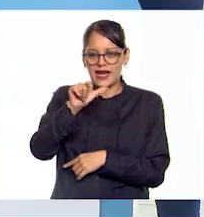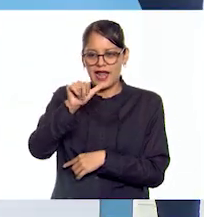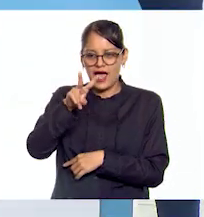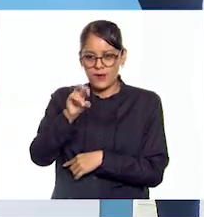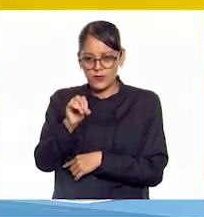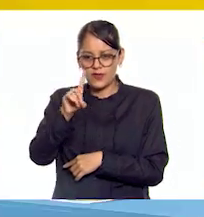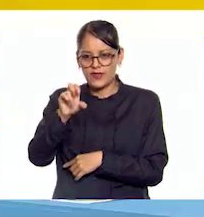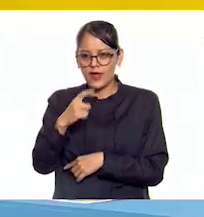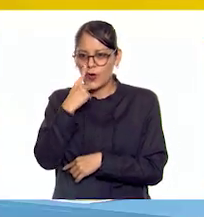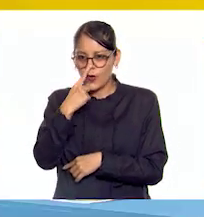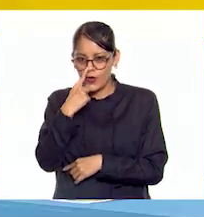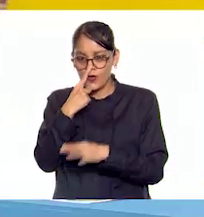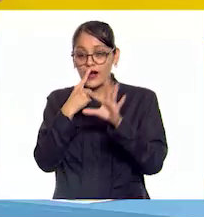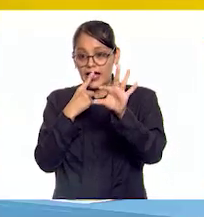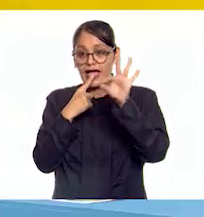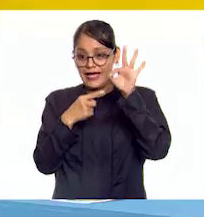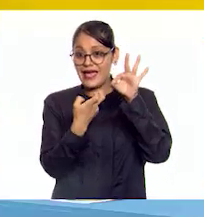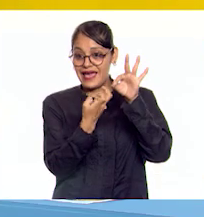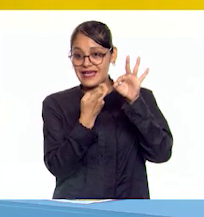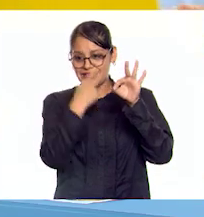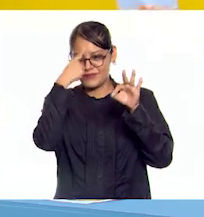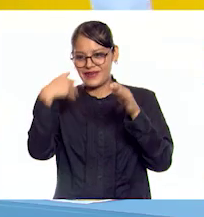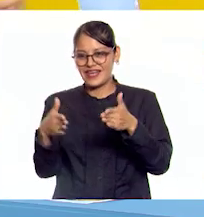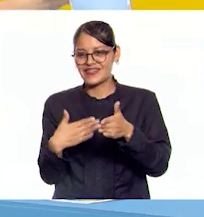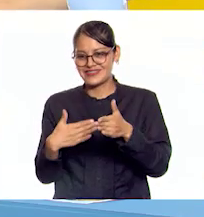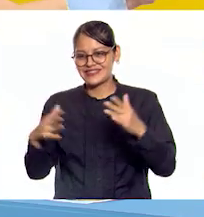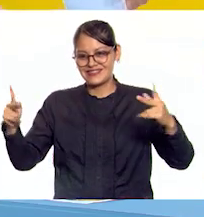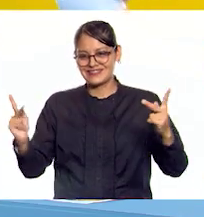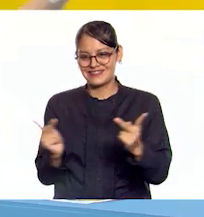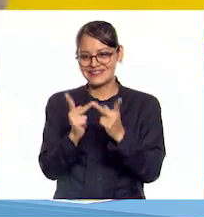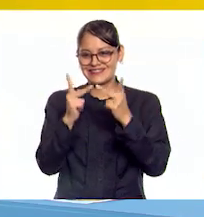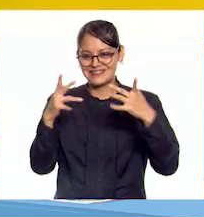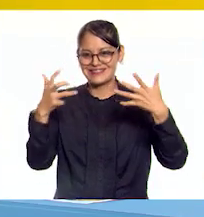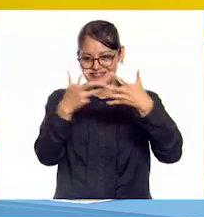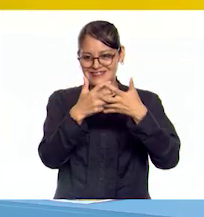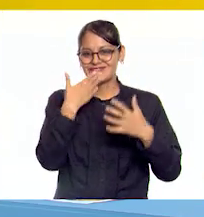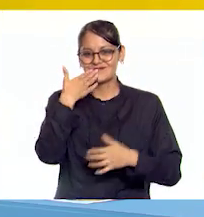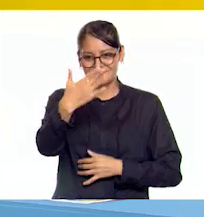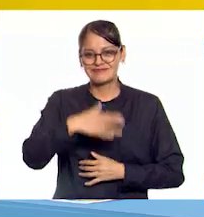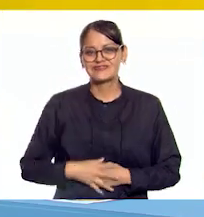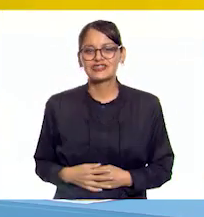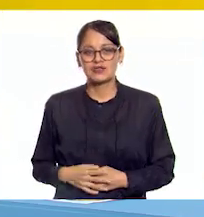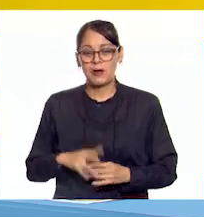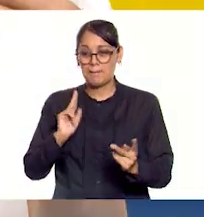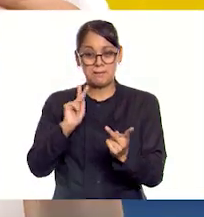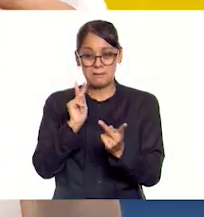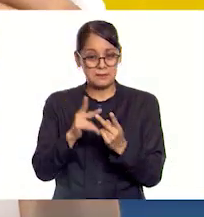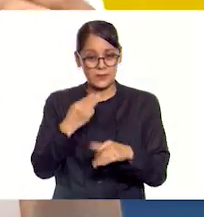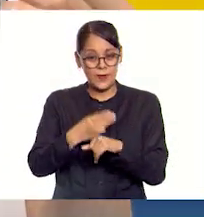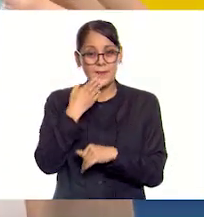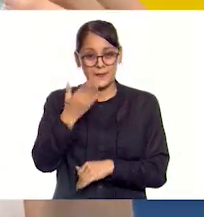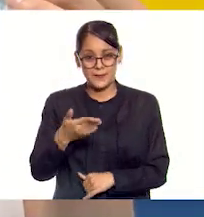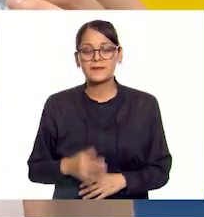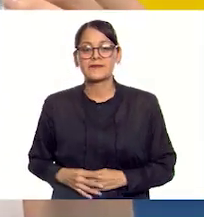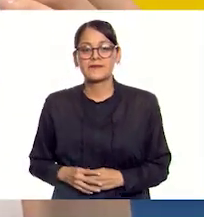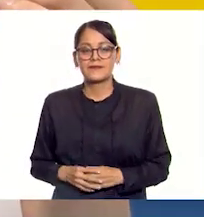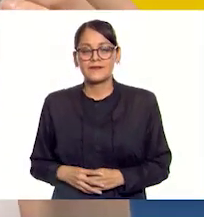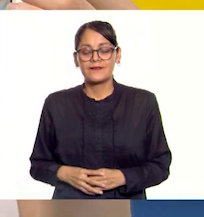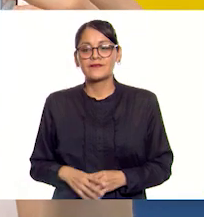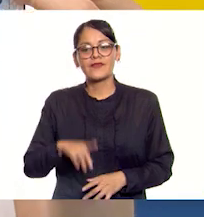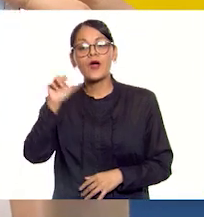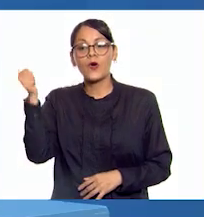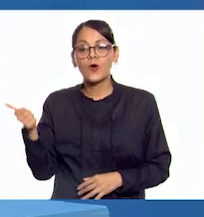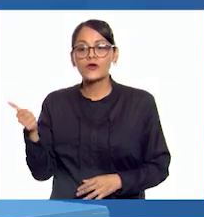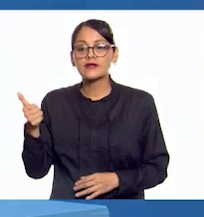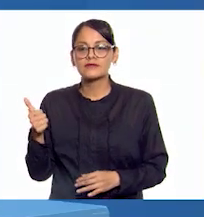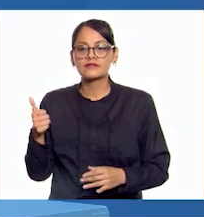algunas cosas ahí en la cocina. Claro, perfecto, son especias. Muy bien, encontraste la pareja. Perfecto, vas muy bien. Luego